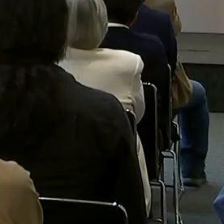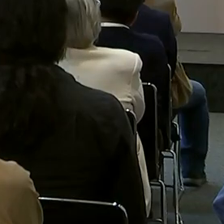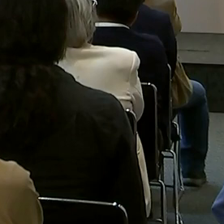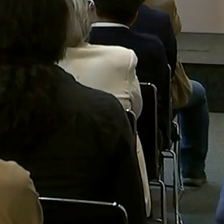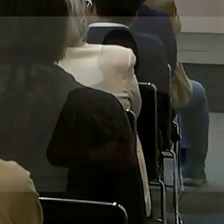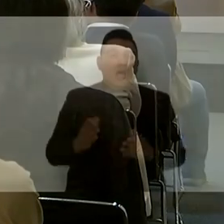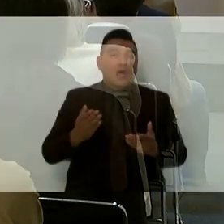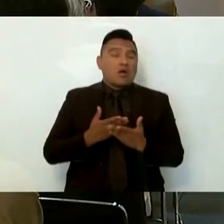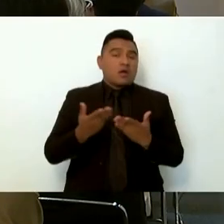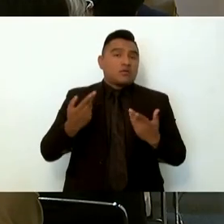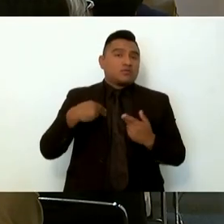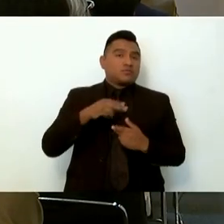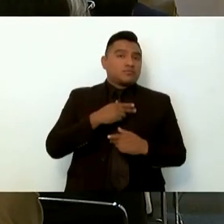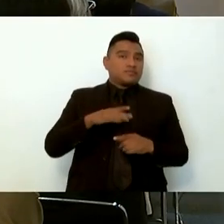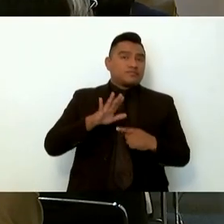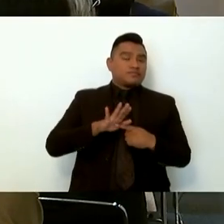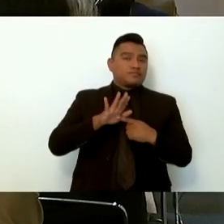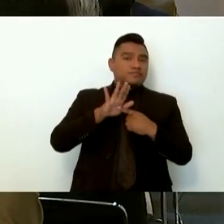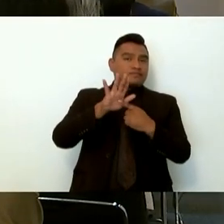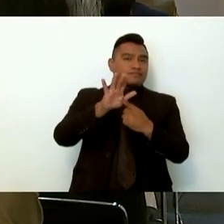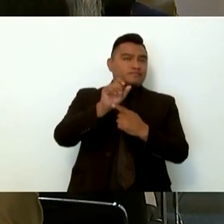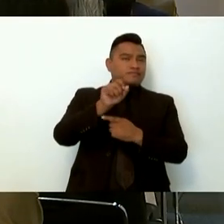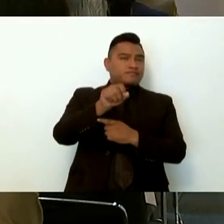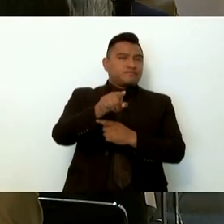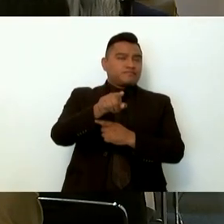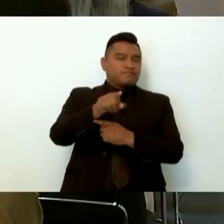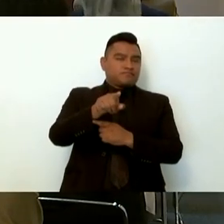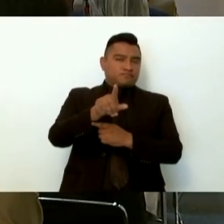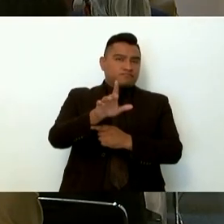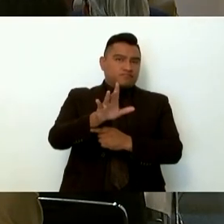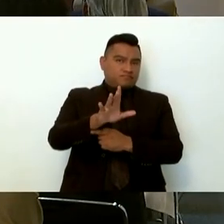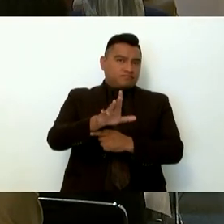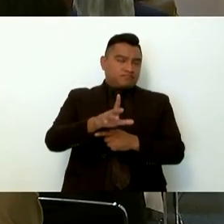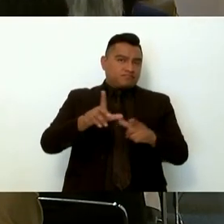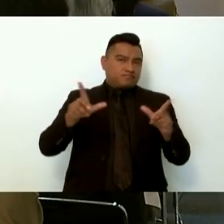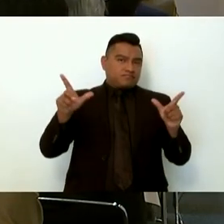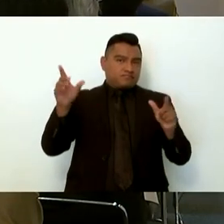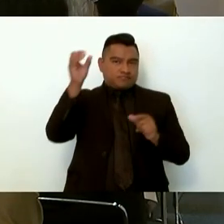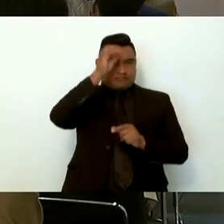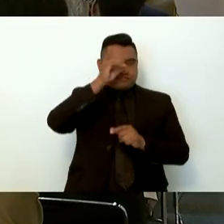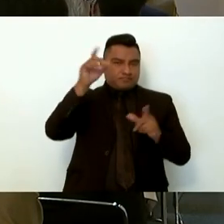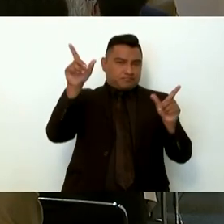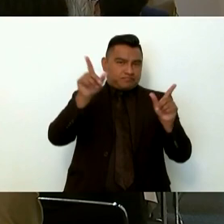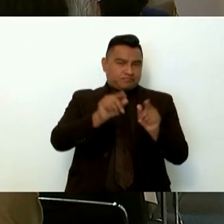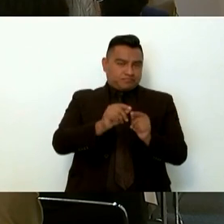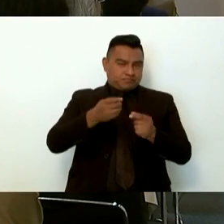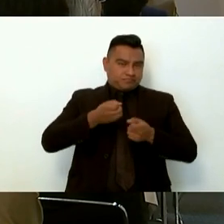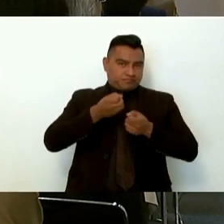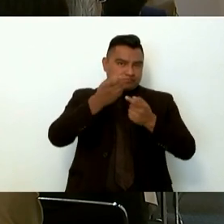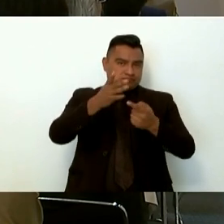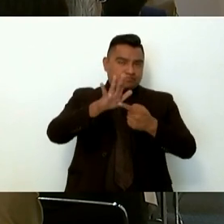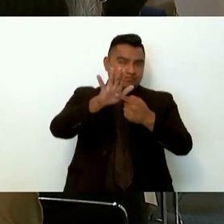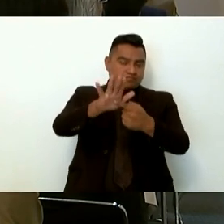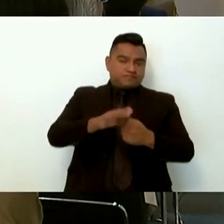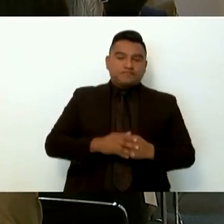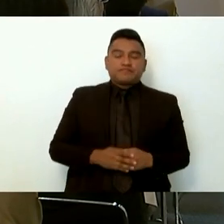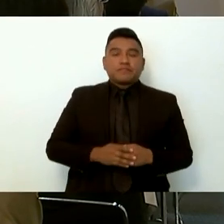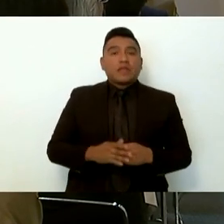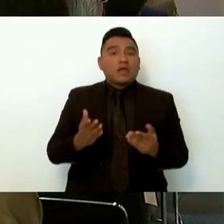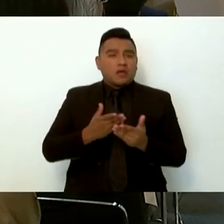señalar nuestras propias conclusiones en todo este proceso hemos